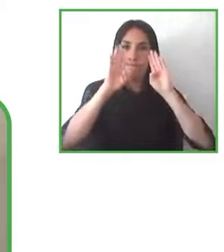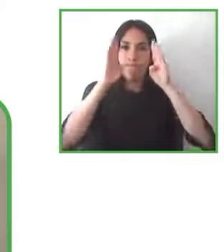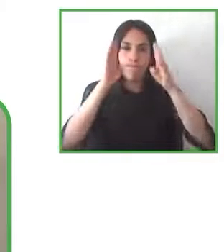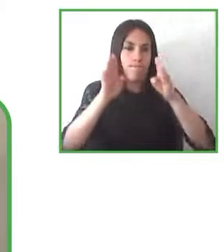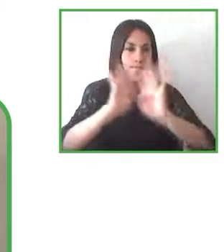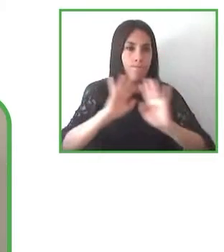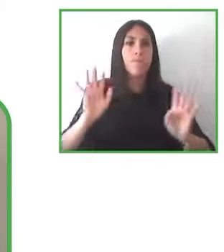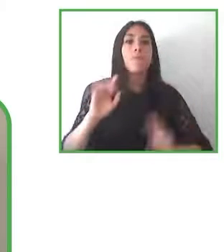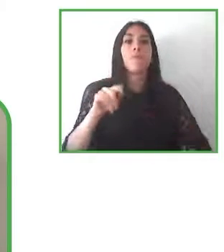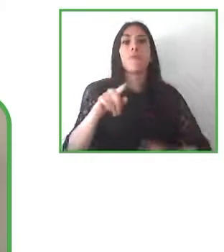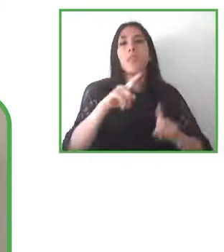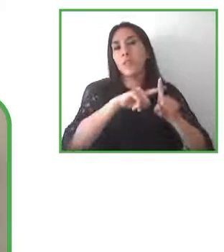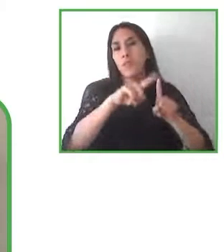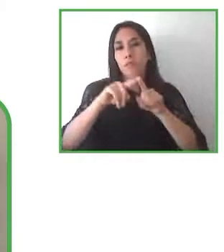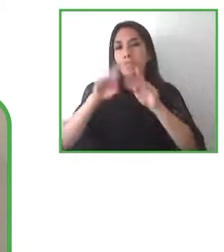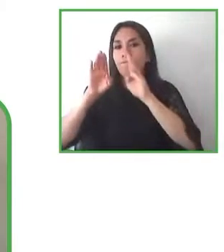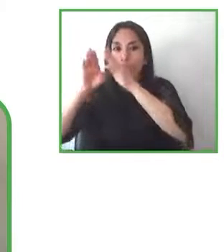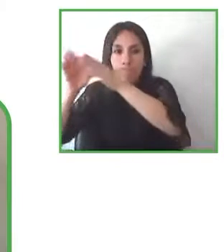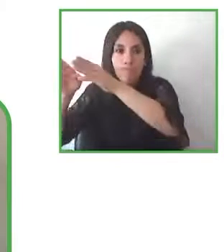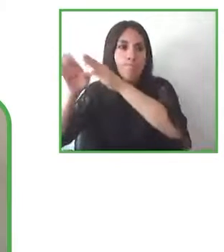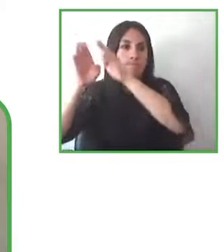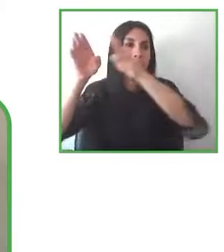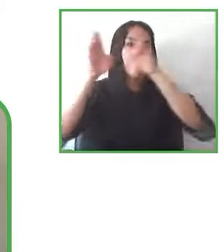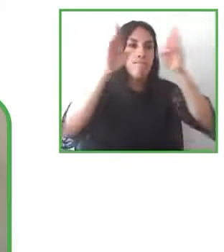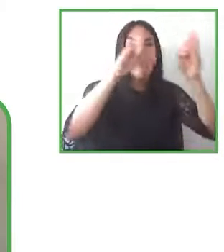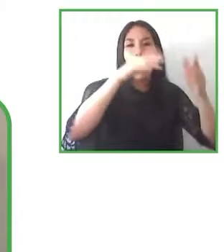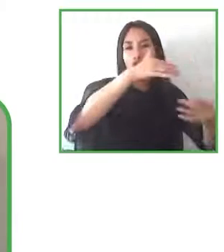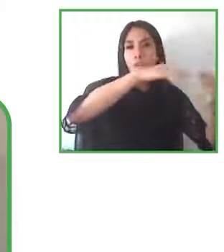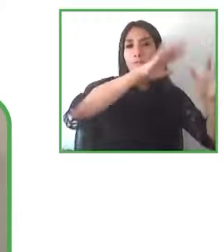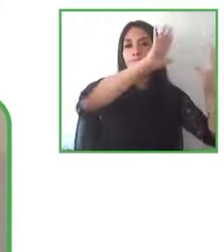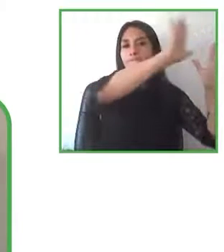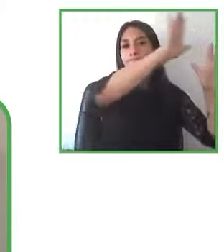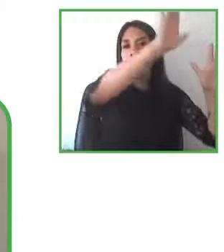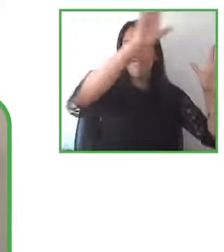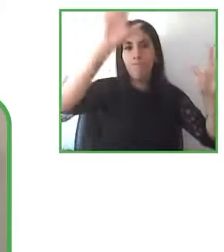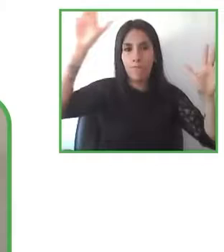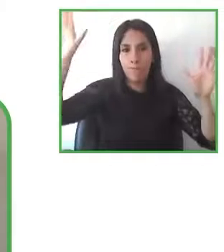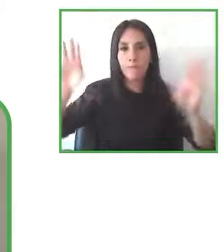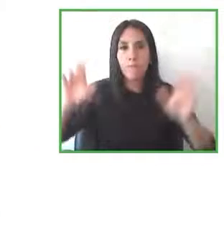proyecto es diferente yo creo que es una barrera que nos autoimponemos